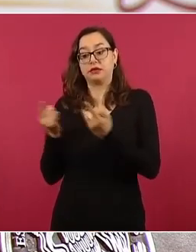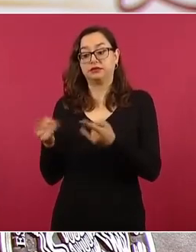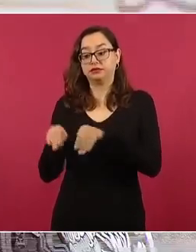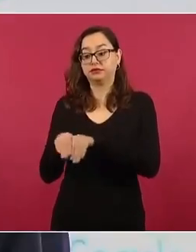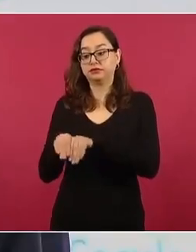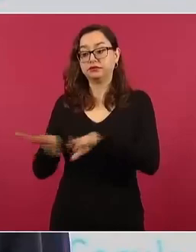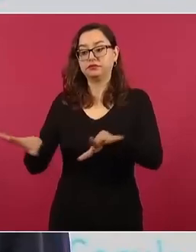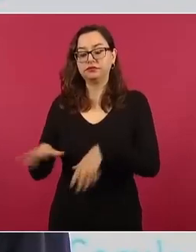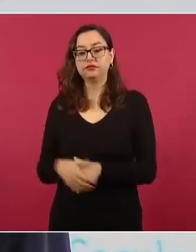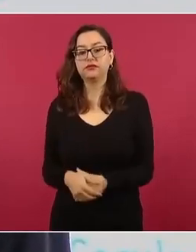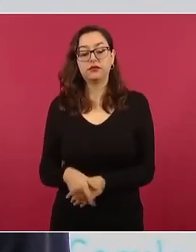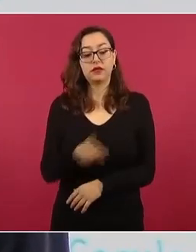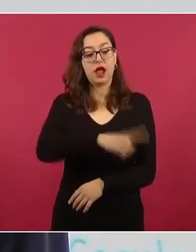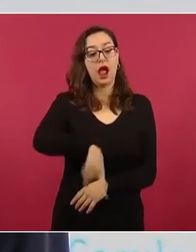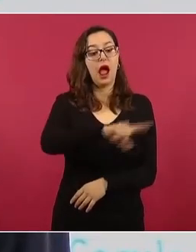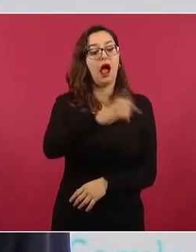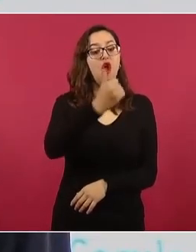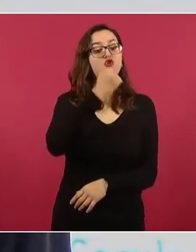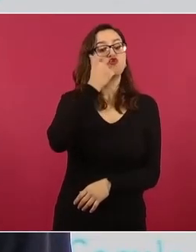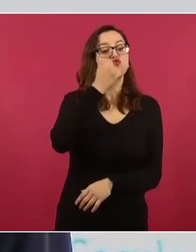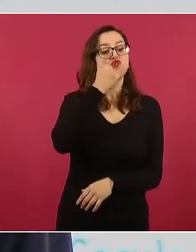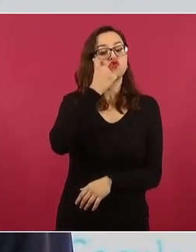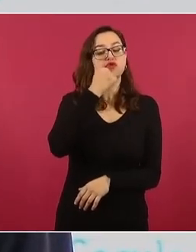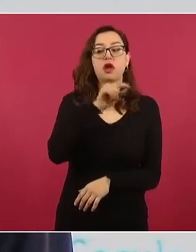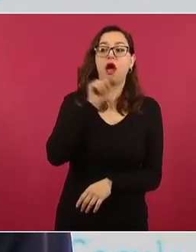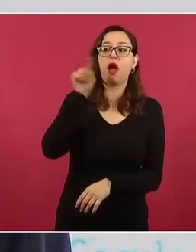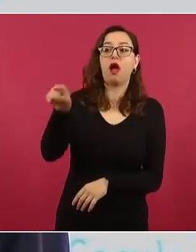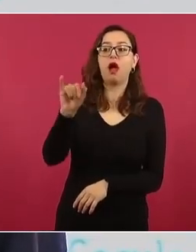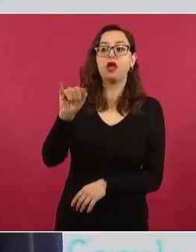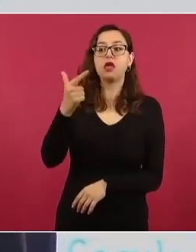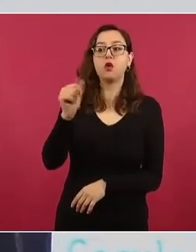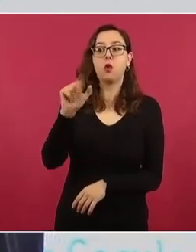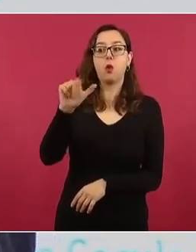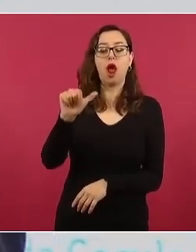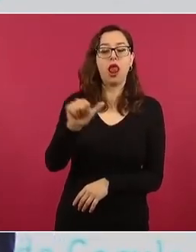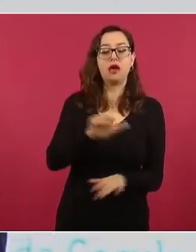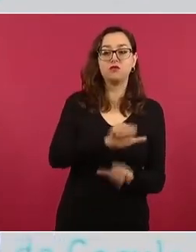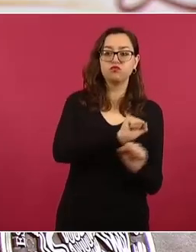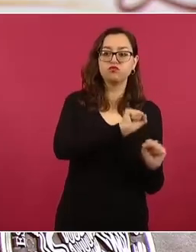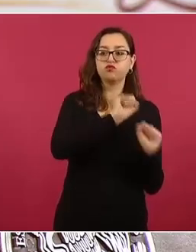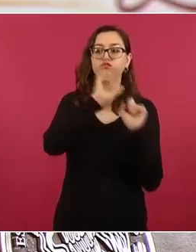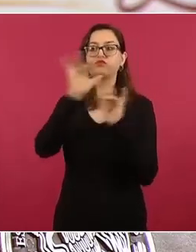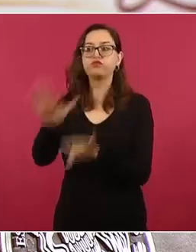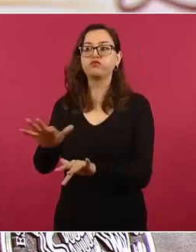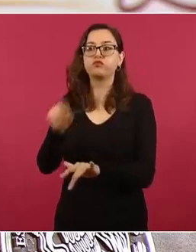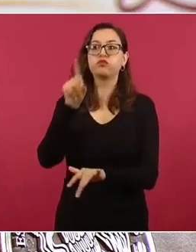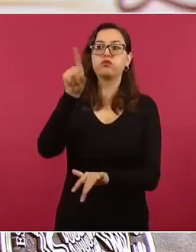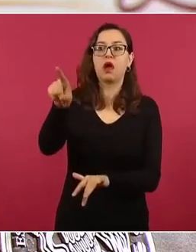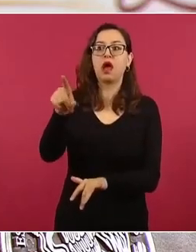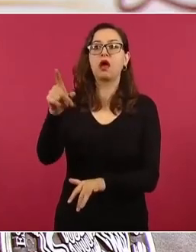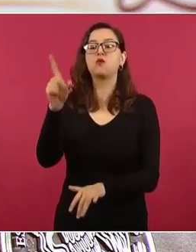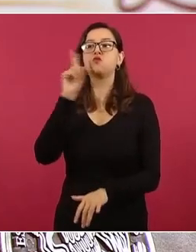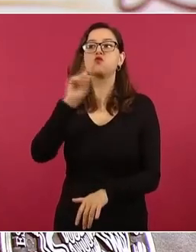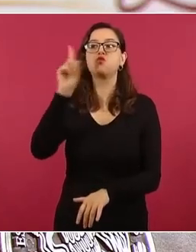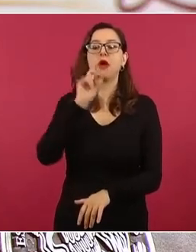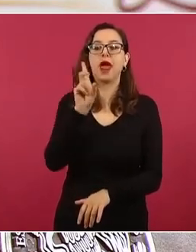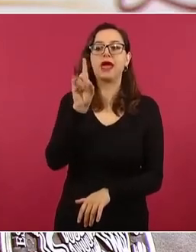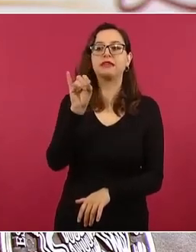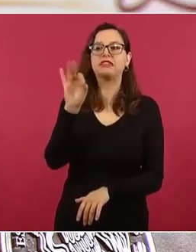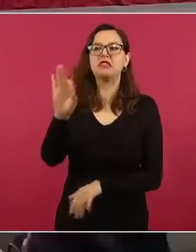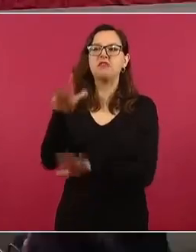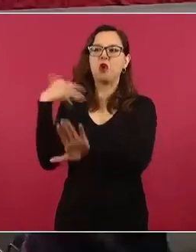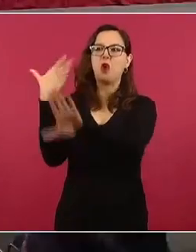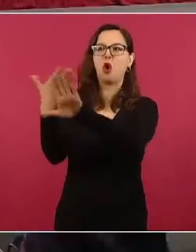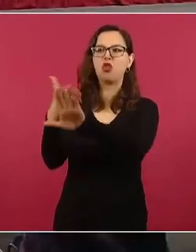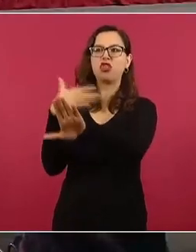municipio, lo cual es falso, porque la visión de los estudiantes el objetivo era tomar camiones y su llegada